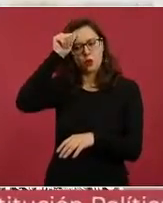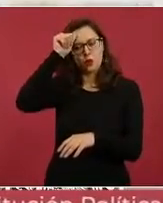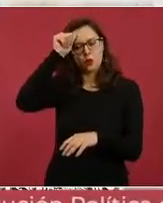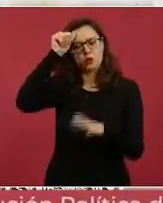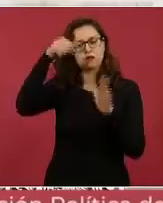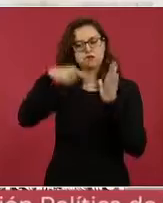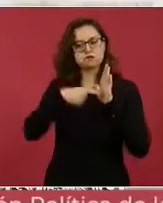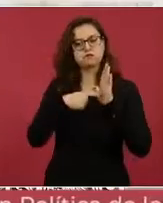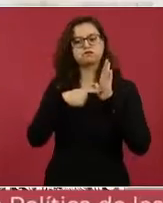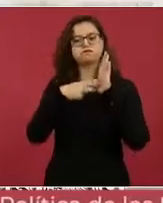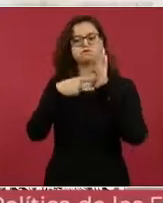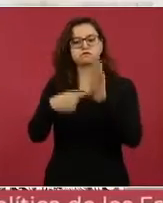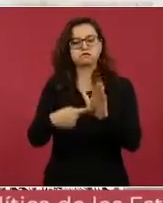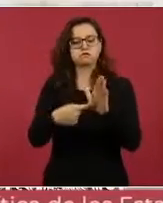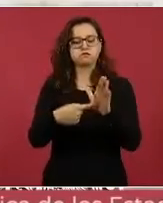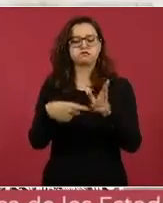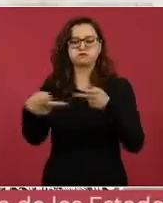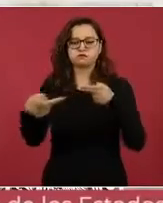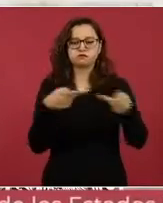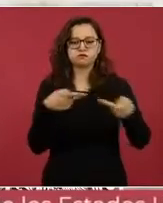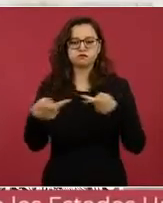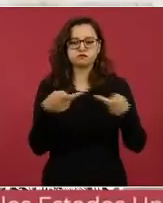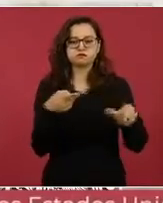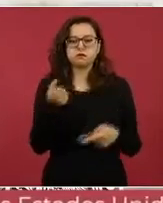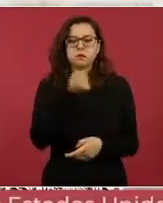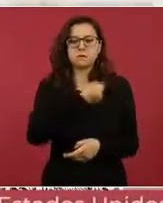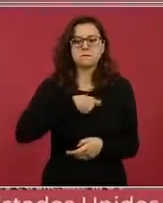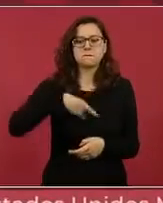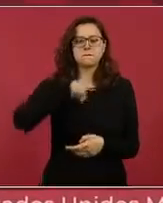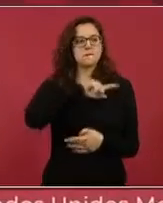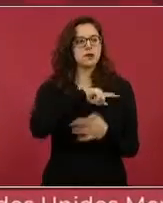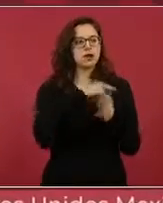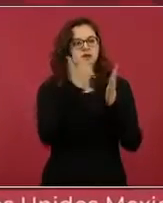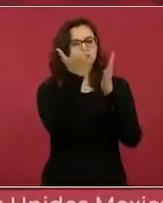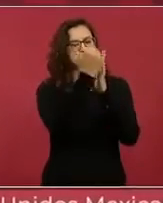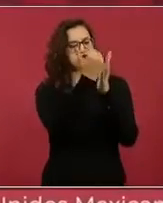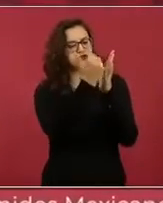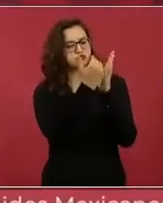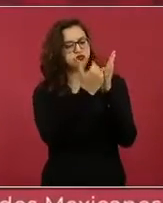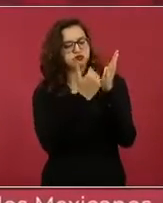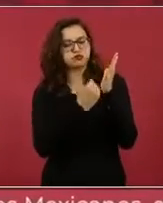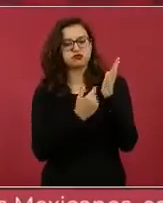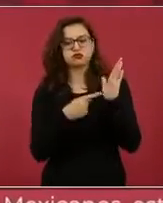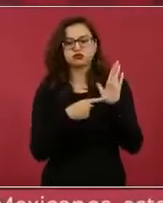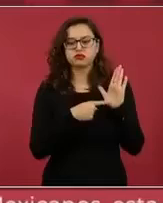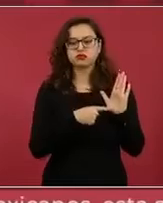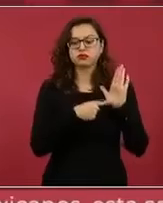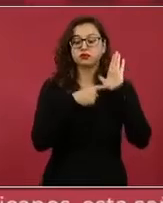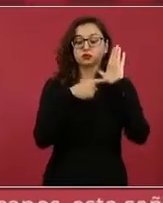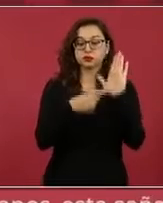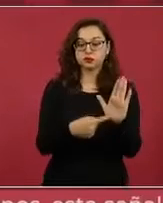de salud que se está